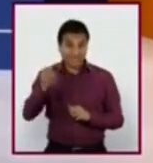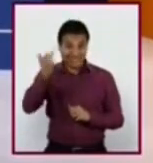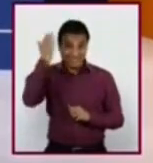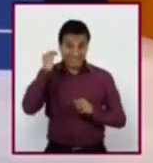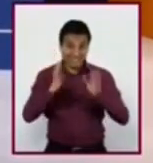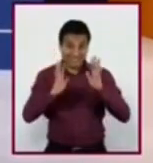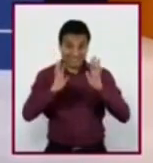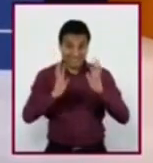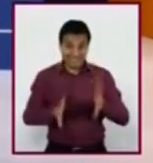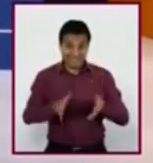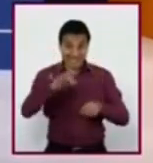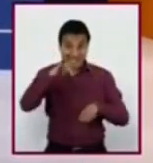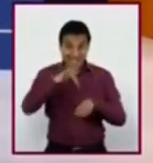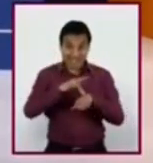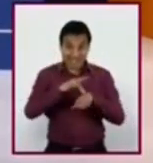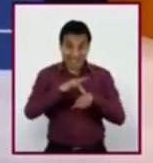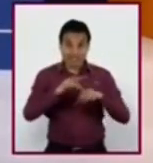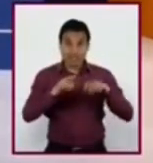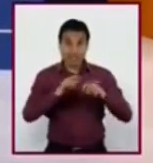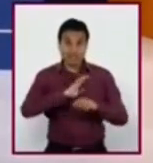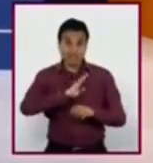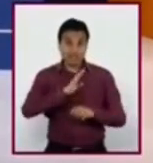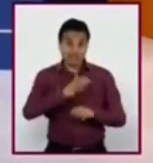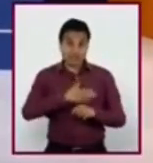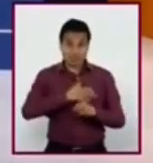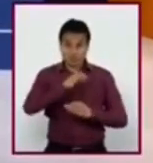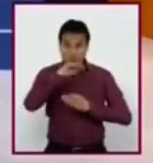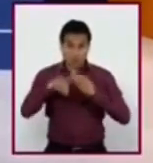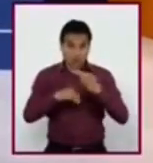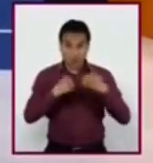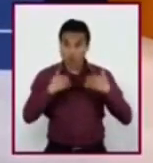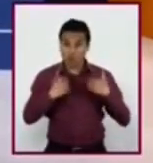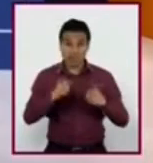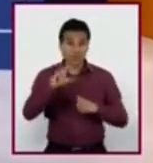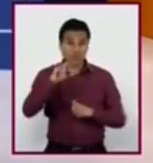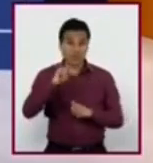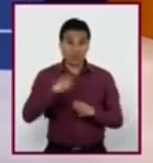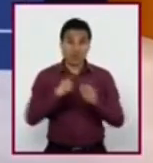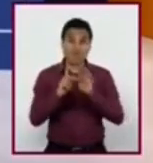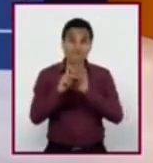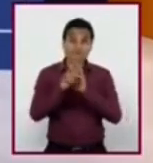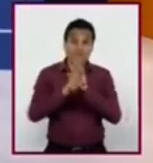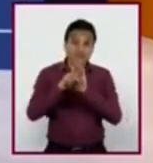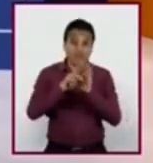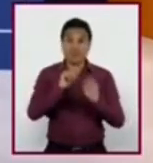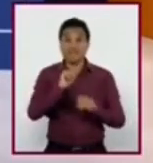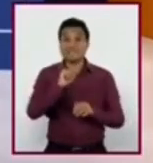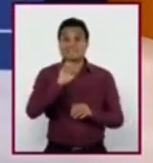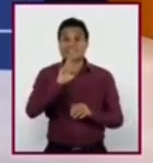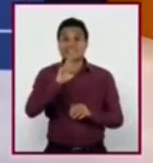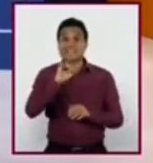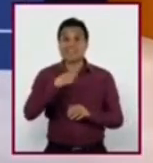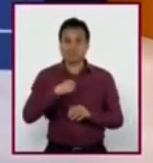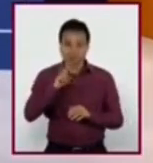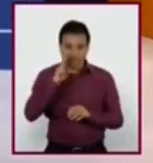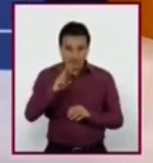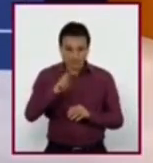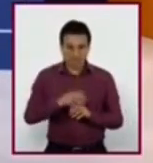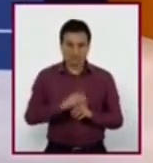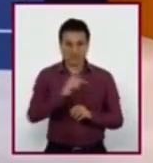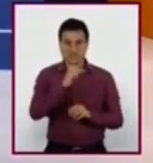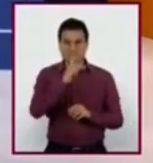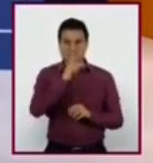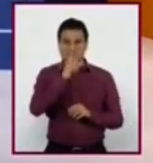ocasiones no pueden entender por completo el español? A mí me ha ocurrido viendo películas o series. A veces me cuesta trabajo entender